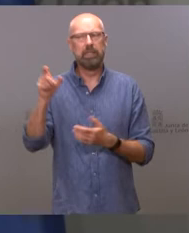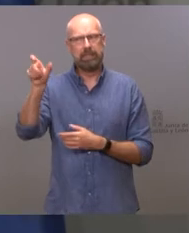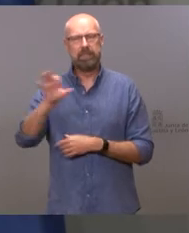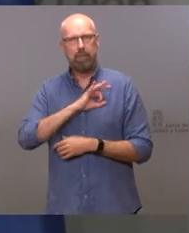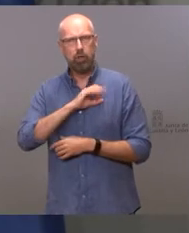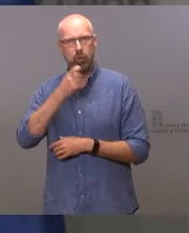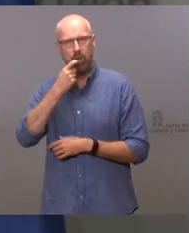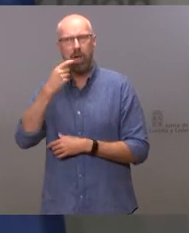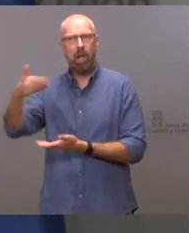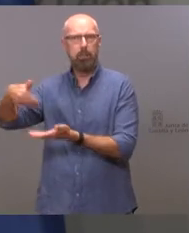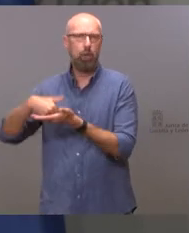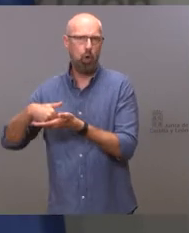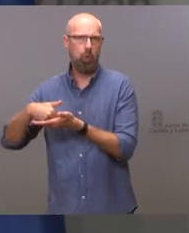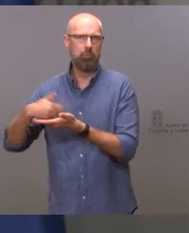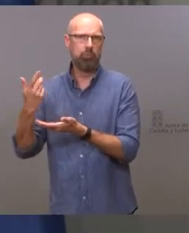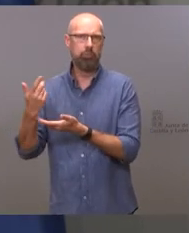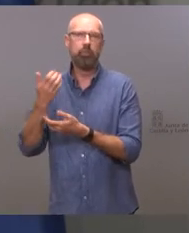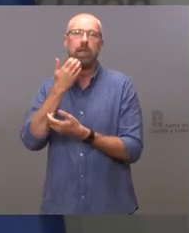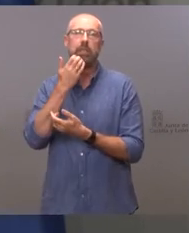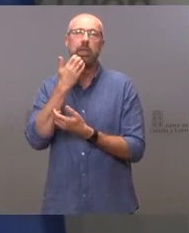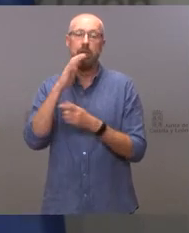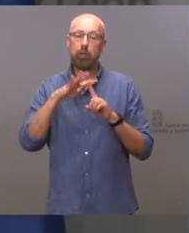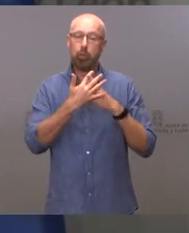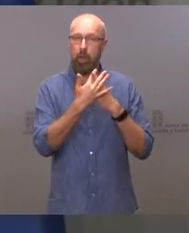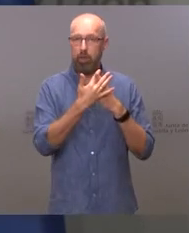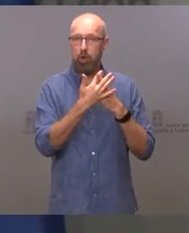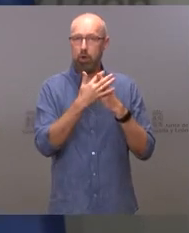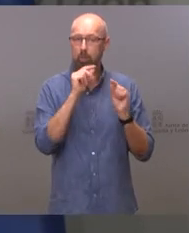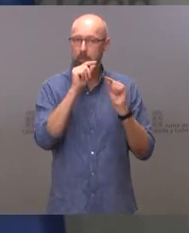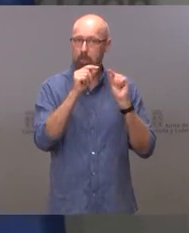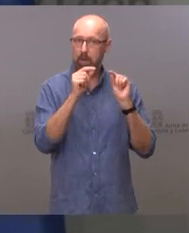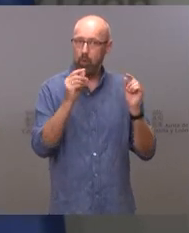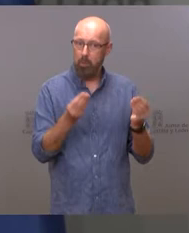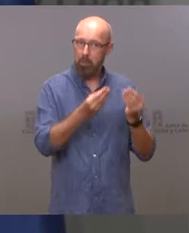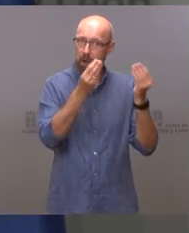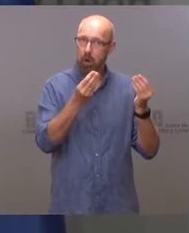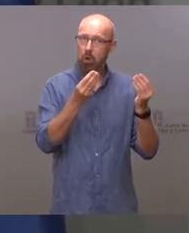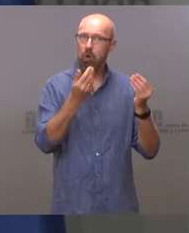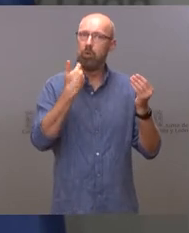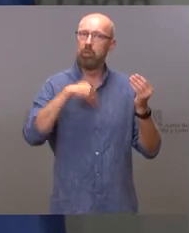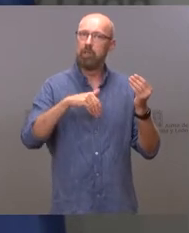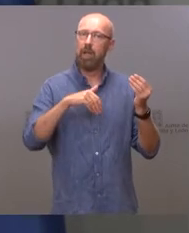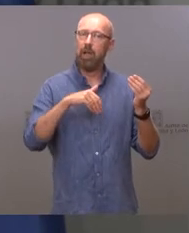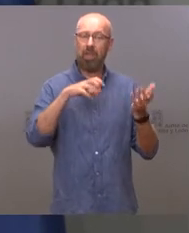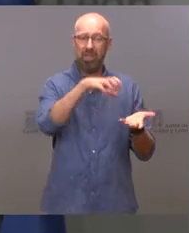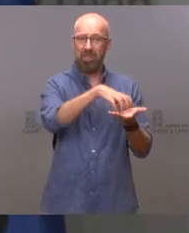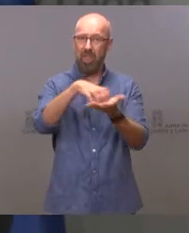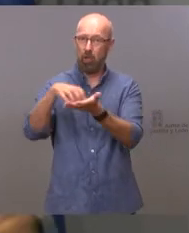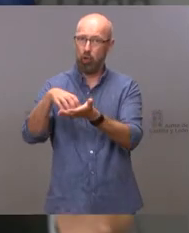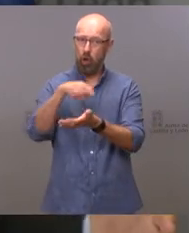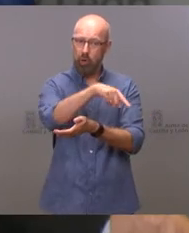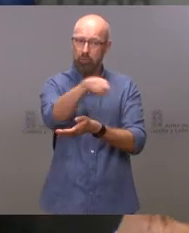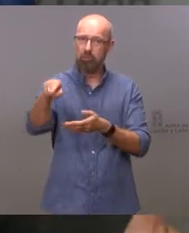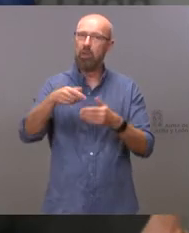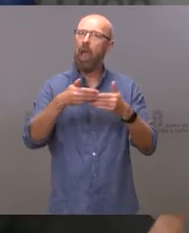que era, cuando la situación epidemiológica lo permitiese, reabrir la actividad normal de nuestros centros. Se ha hecho así, pero